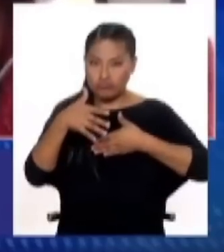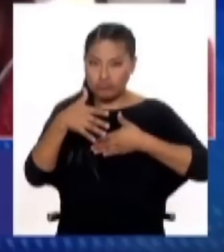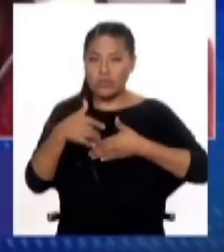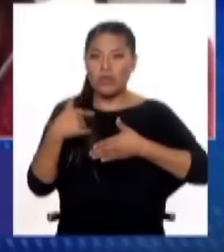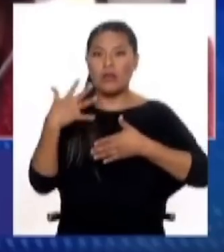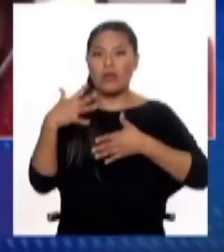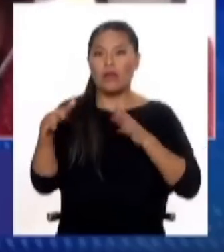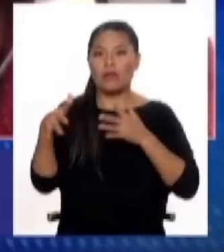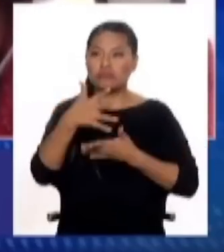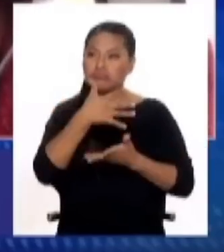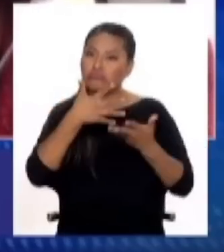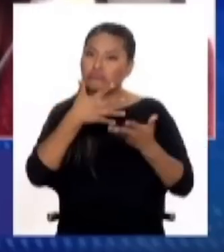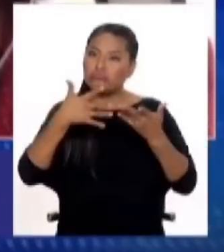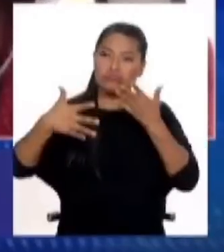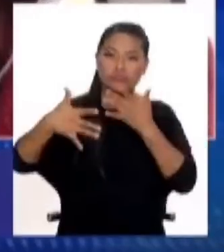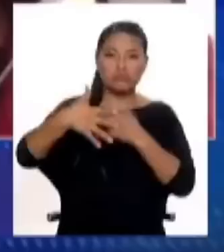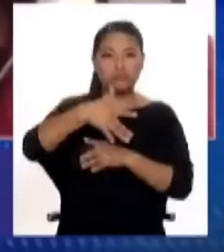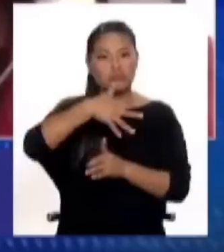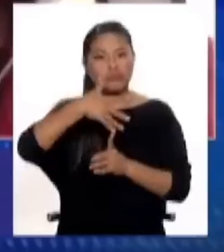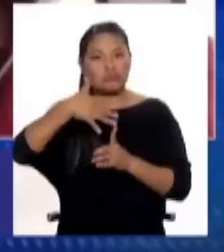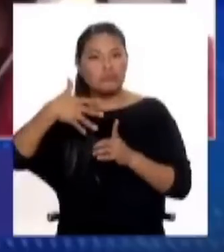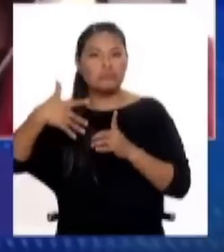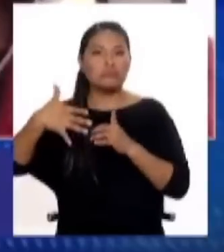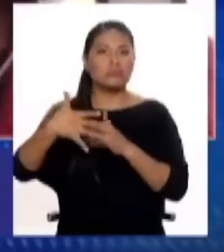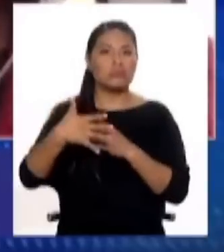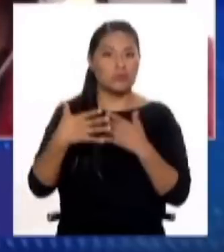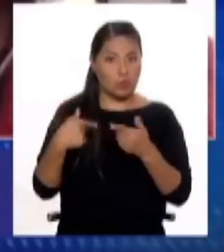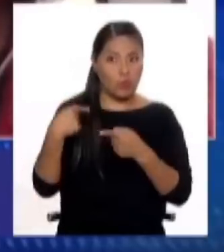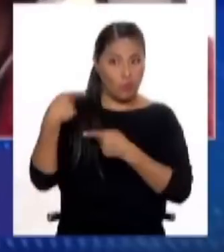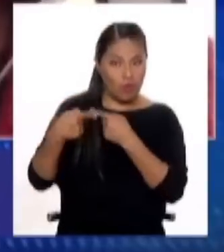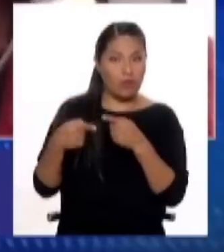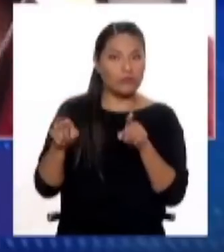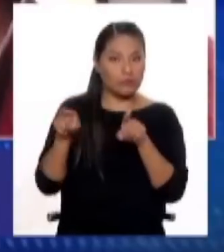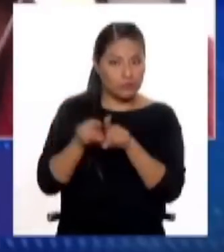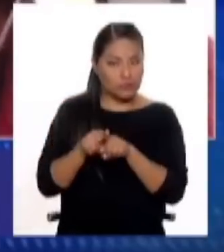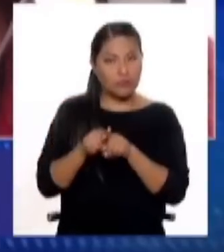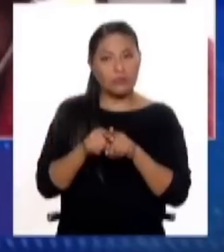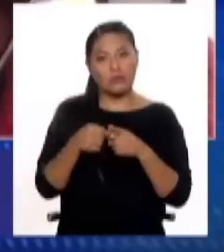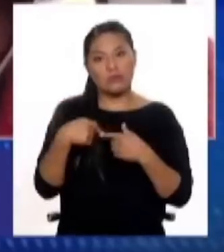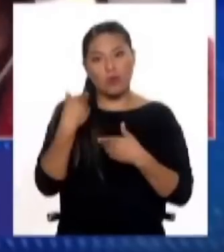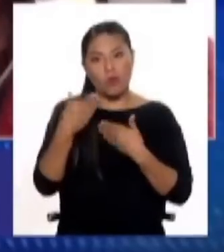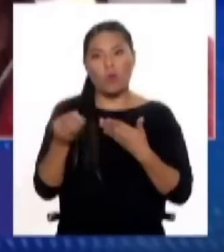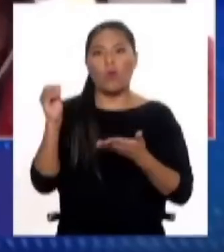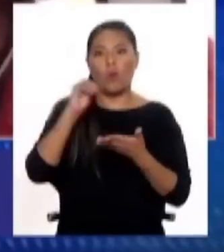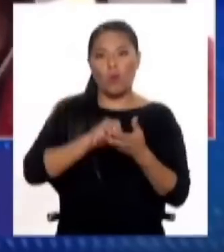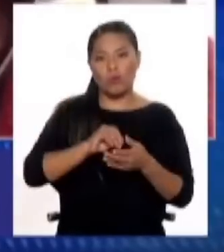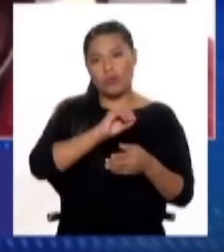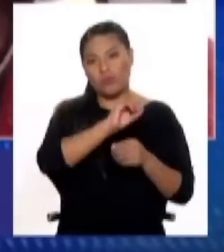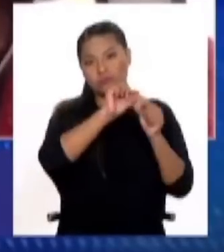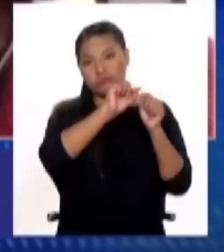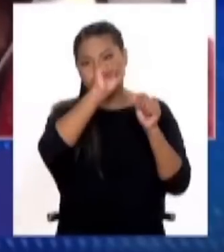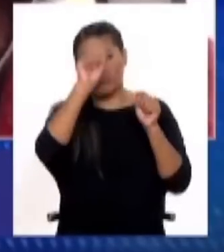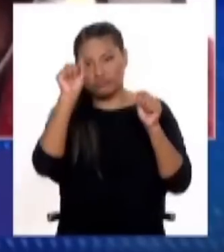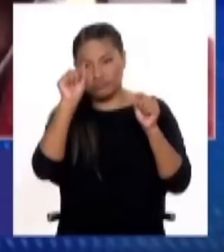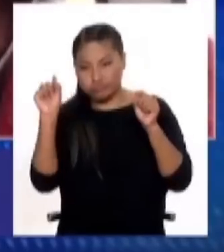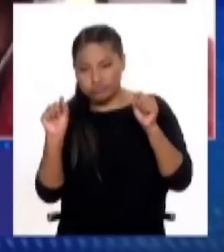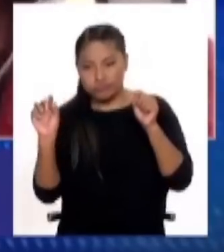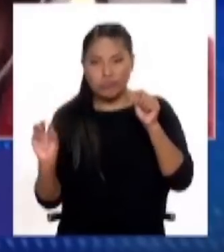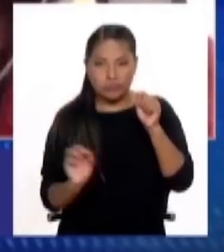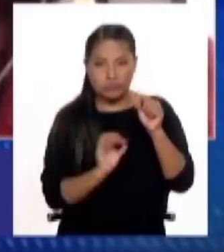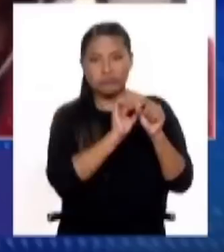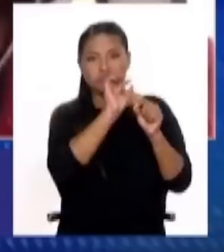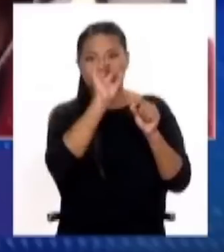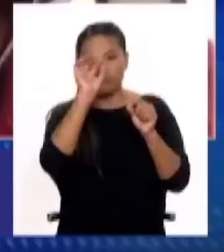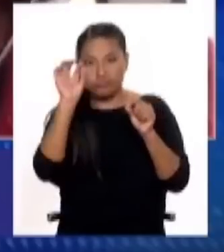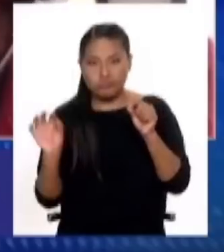clima y las agencias nacionales lo indican. Estupendo. Que esta condición se mantenga frente a Perú. Bueno, nuevamente es muy potencialmente probable un